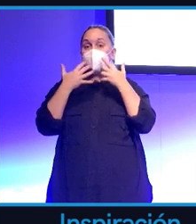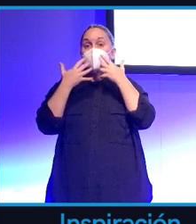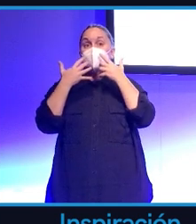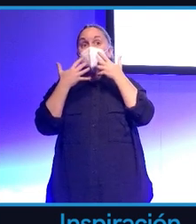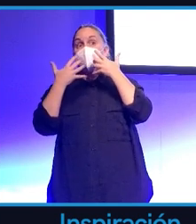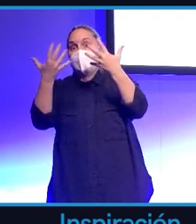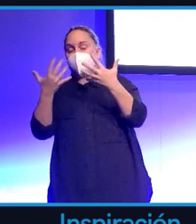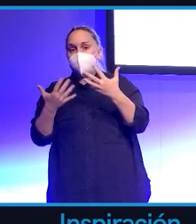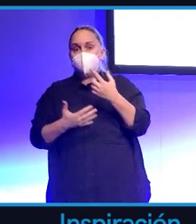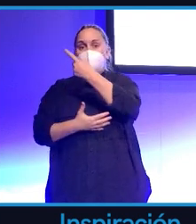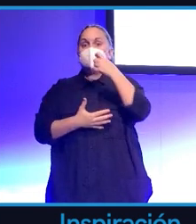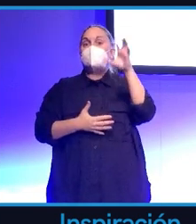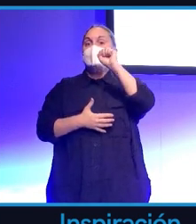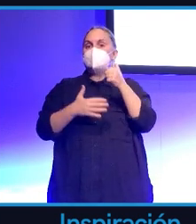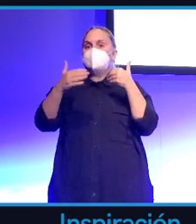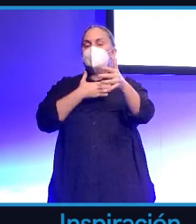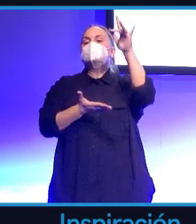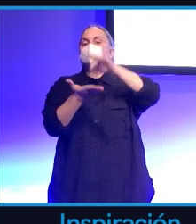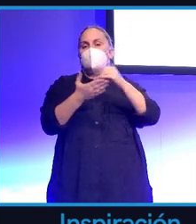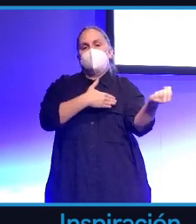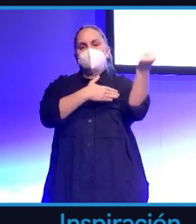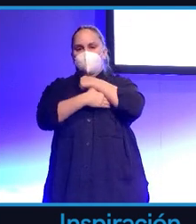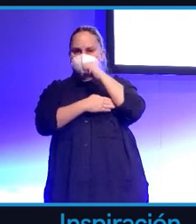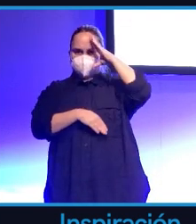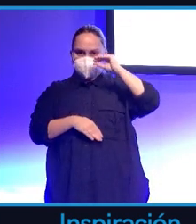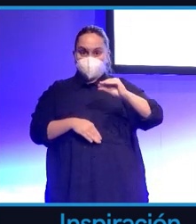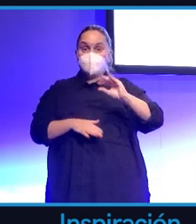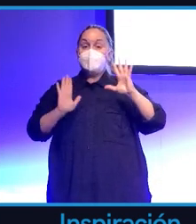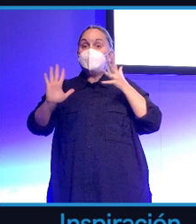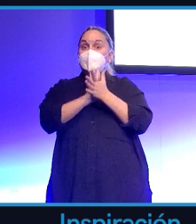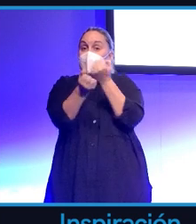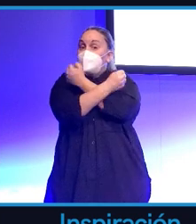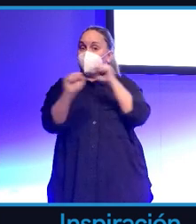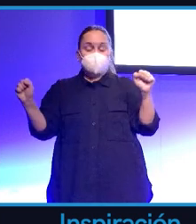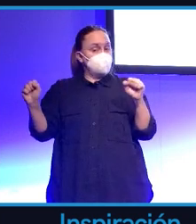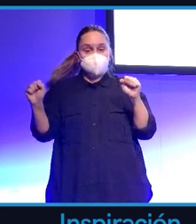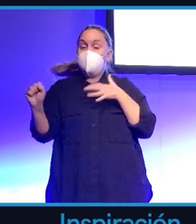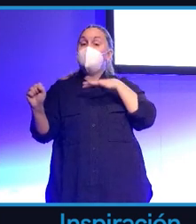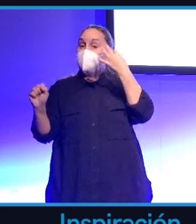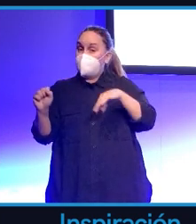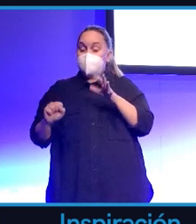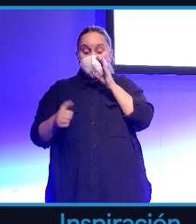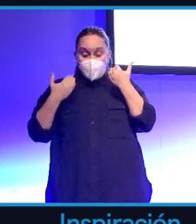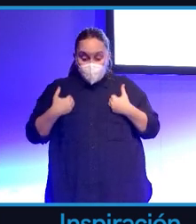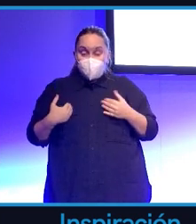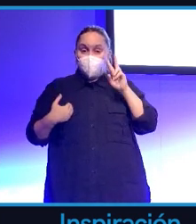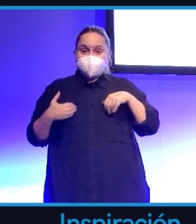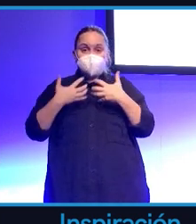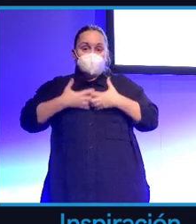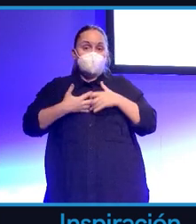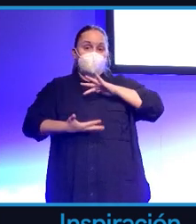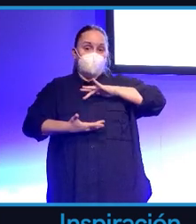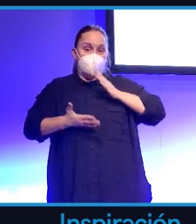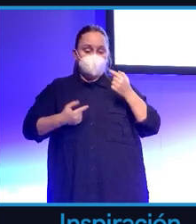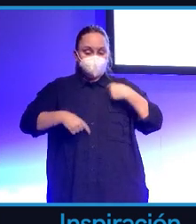años. Pero no hay nada técnicamente que nos haga pensar que no es viable. ¿Por qué? Porque al final un ser humano es una máquina, es una máquina biológica.